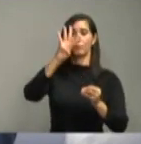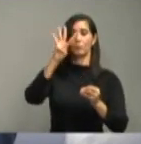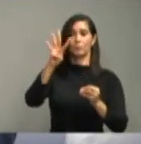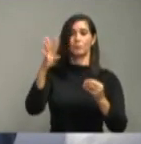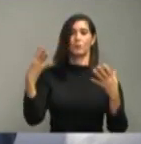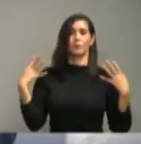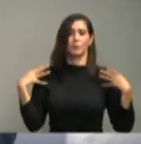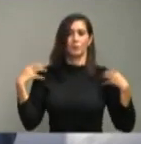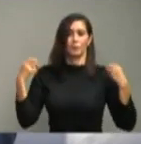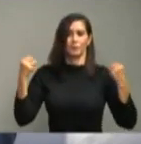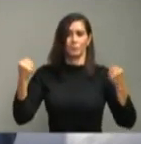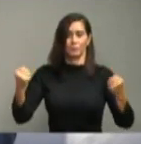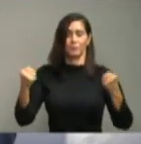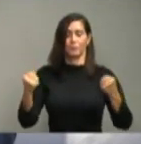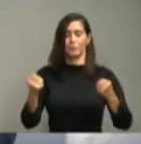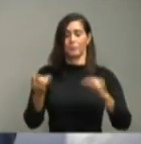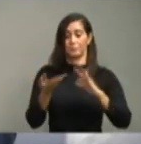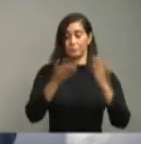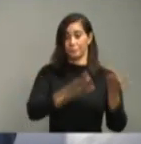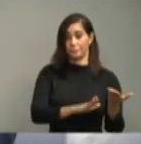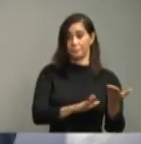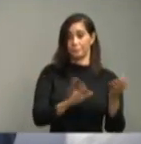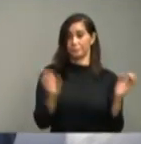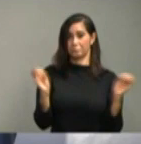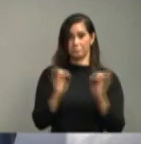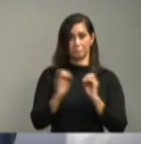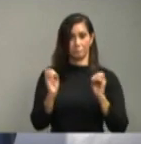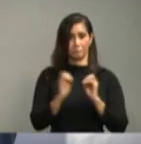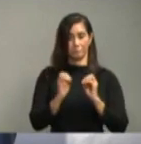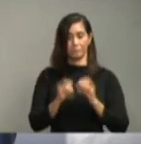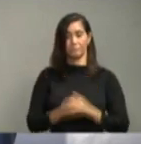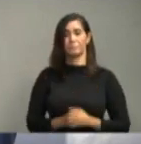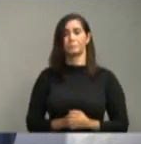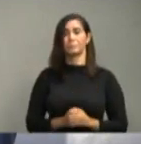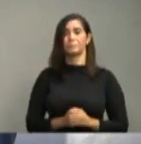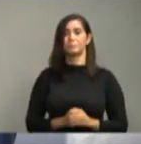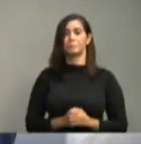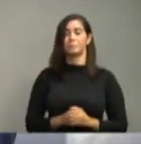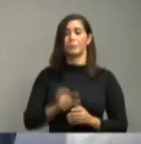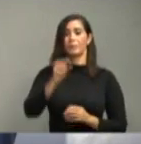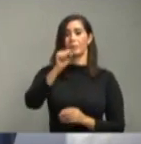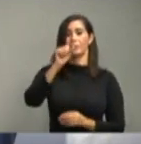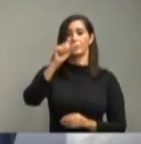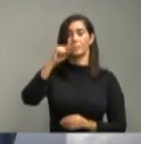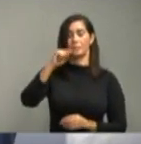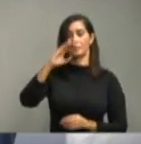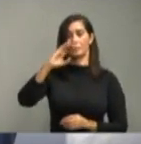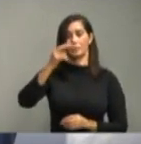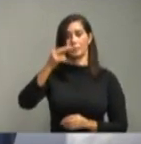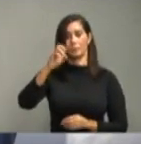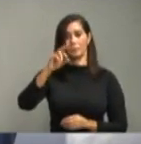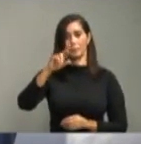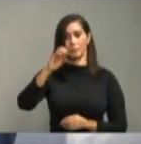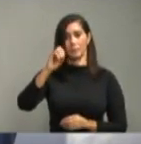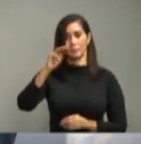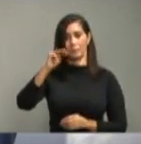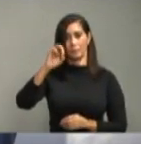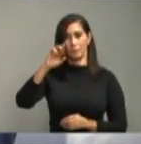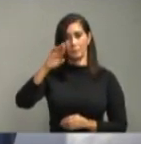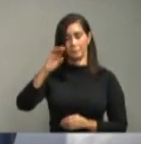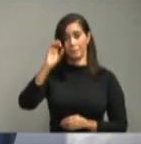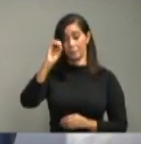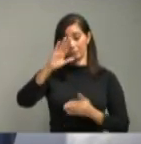recuperados, cero fallecimiento nuevo. Sánchez Ramírez, 0 casos nuevos,